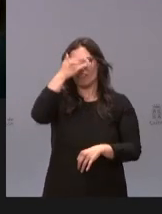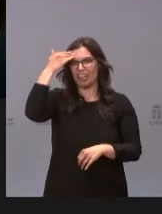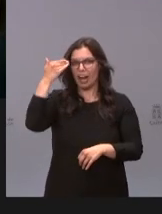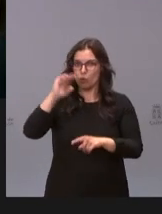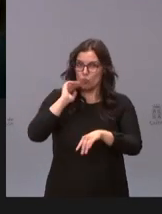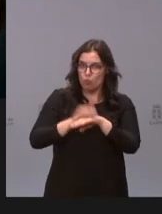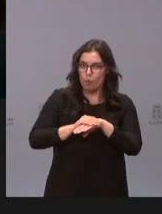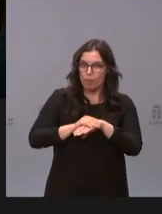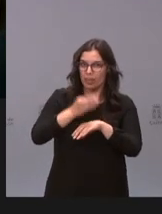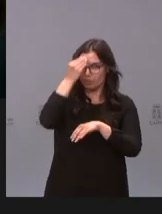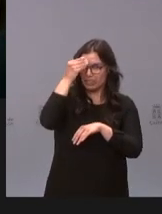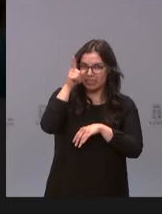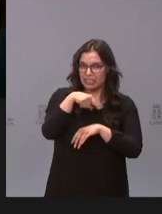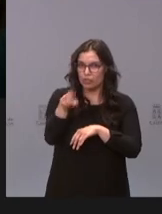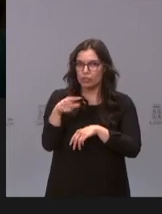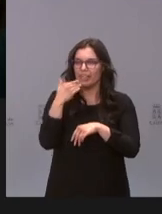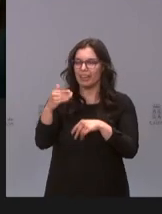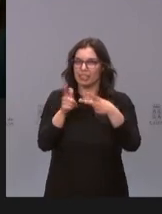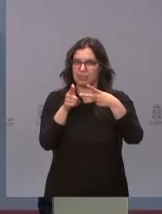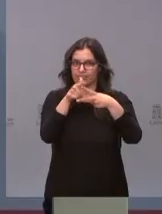alcanzable? Gracias.